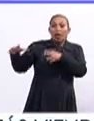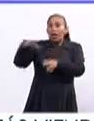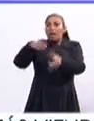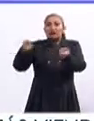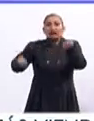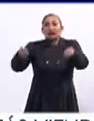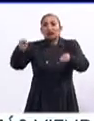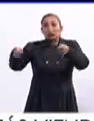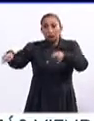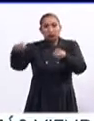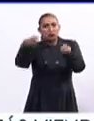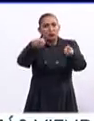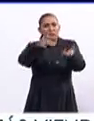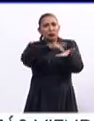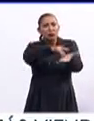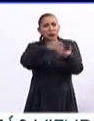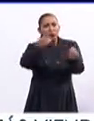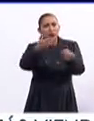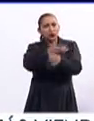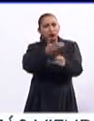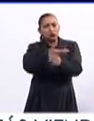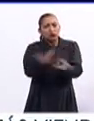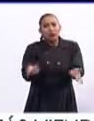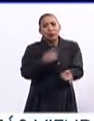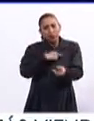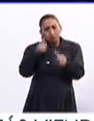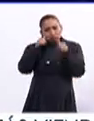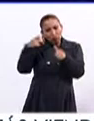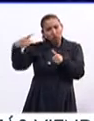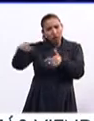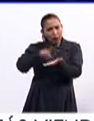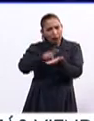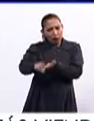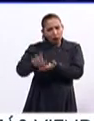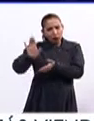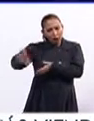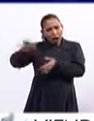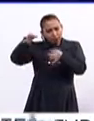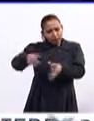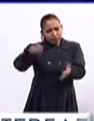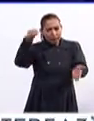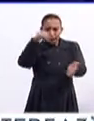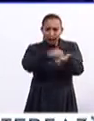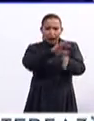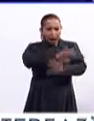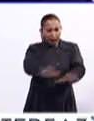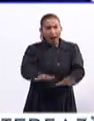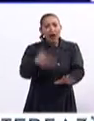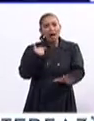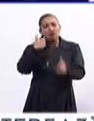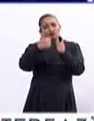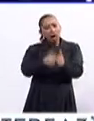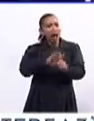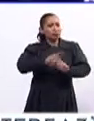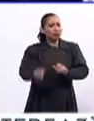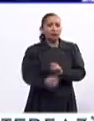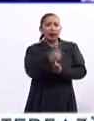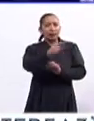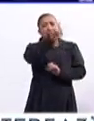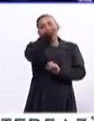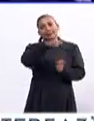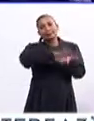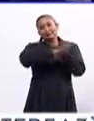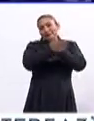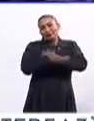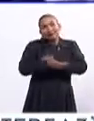gente que aporta tanto al país, debemos de darles a ellos sus derechos permanentes a poder ser residentes, ya luego será la